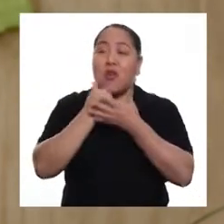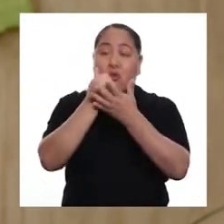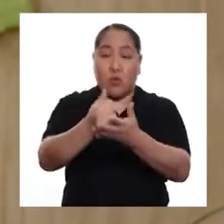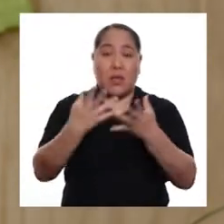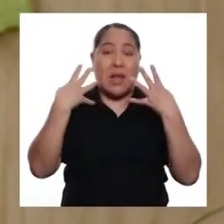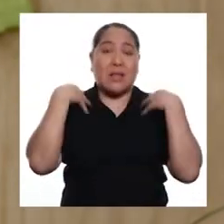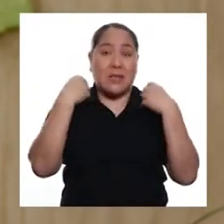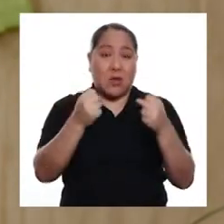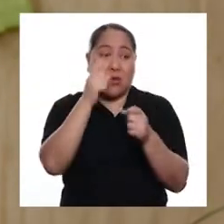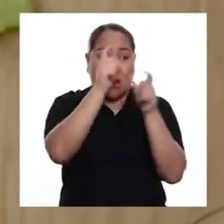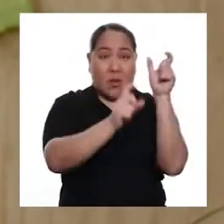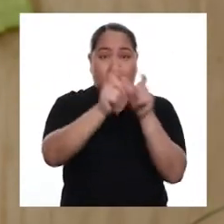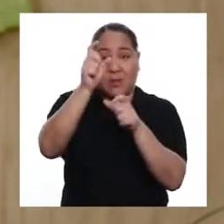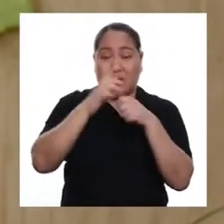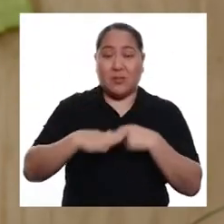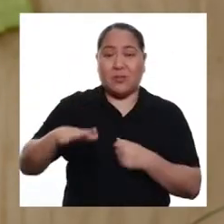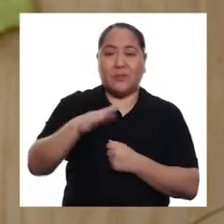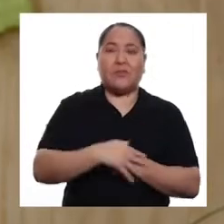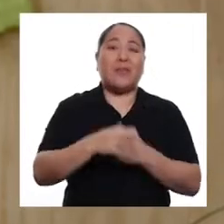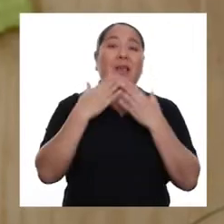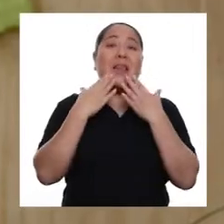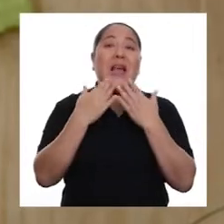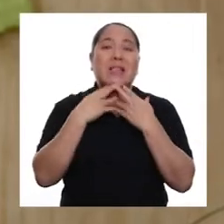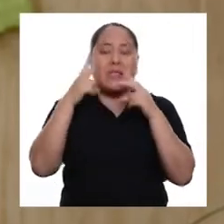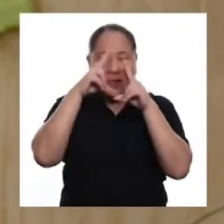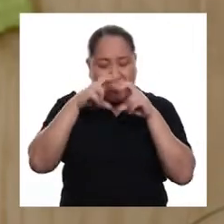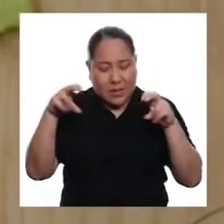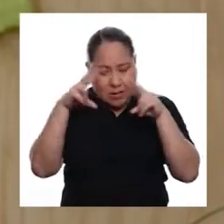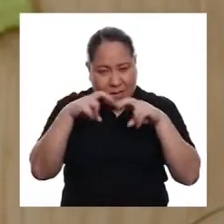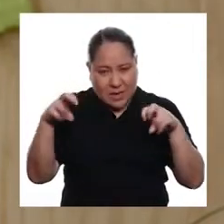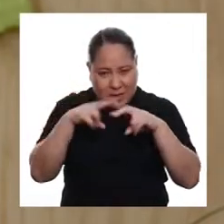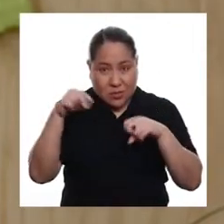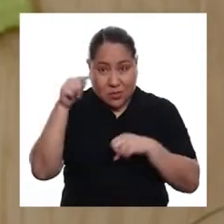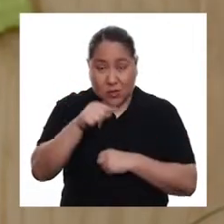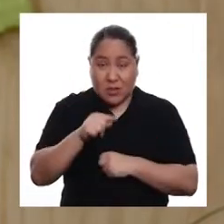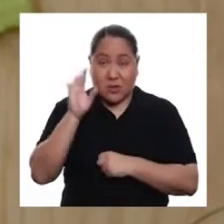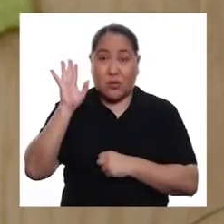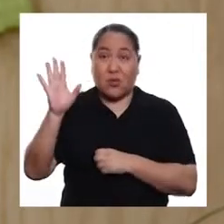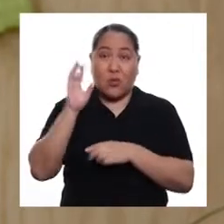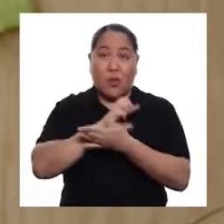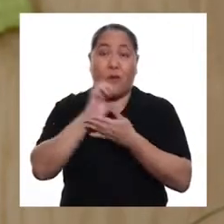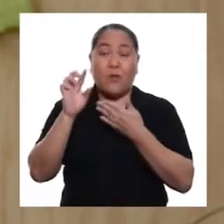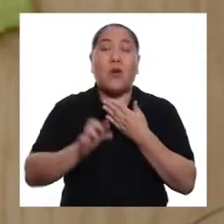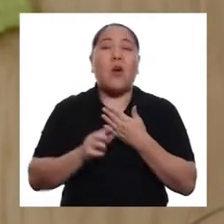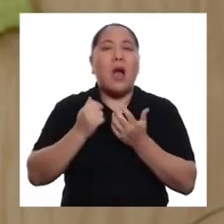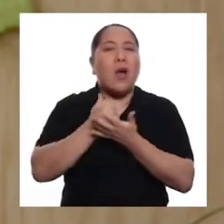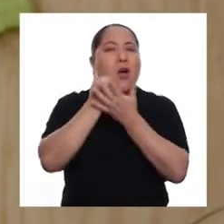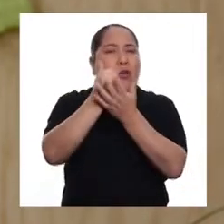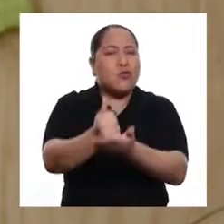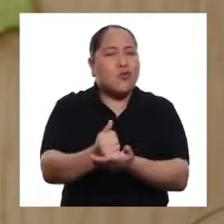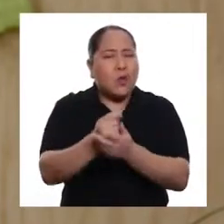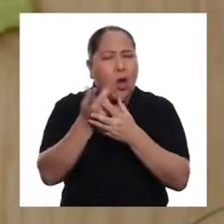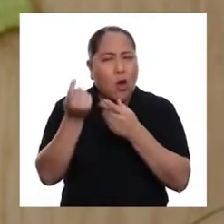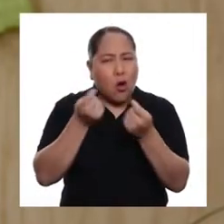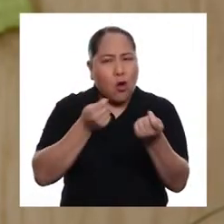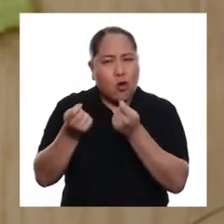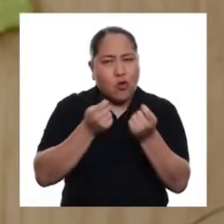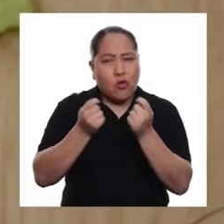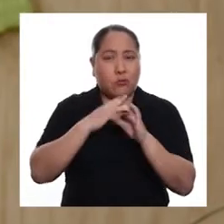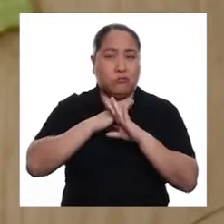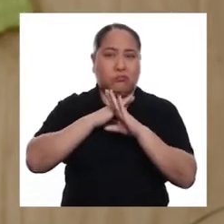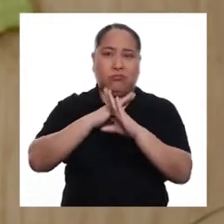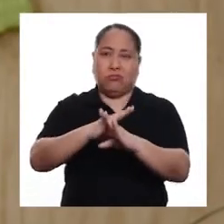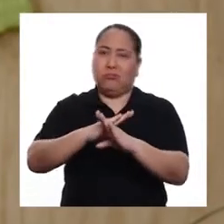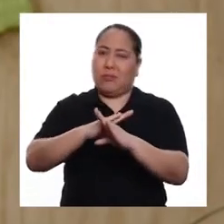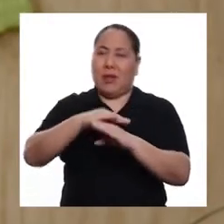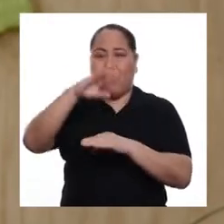la salud pública de la ciudadanía. Y que, gracias a las investigaciones que realizan, contribuyen a la prevención y control de